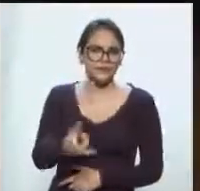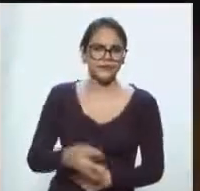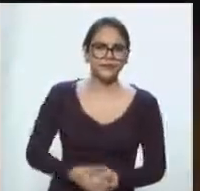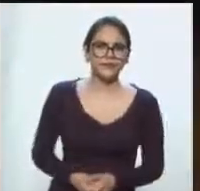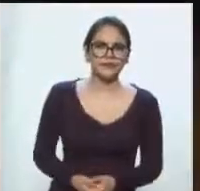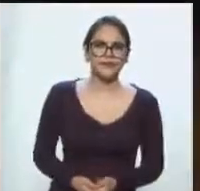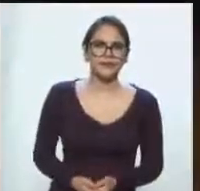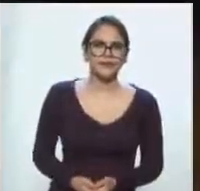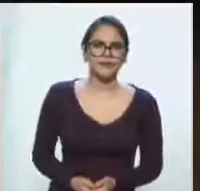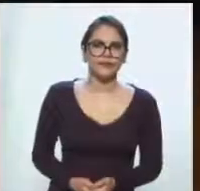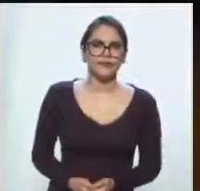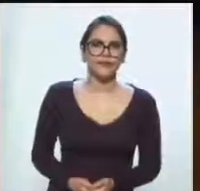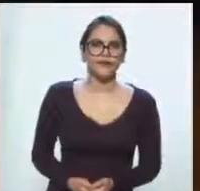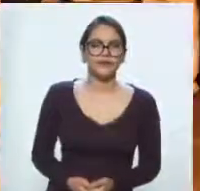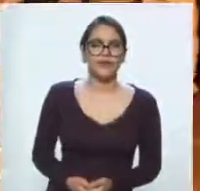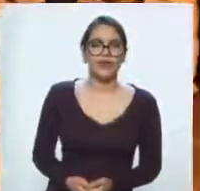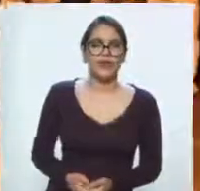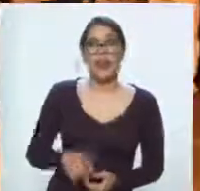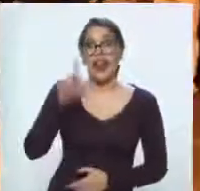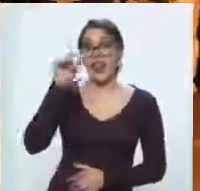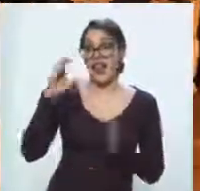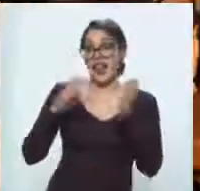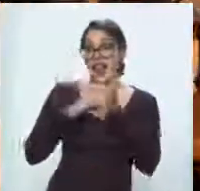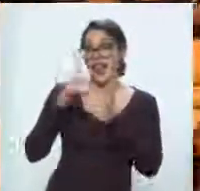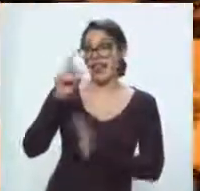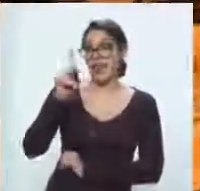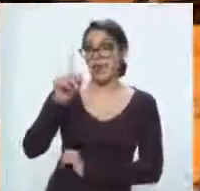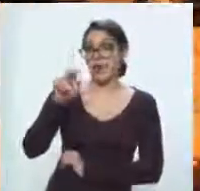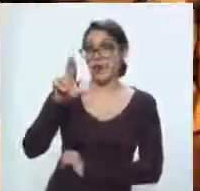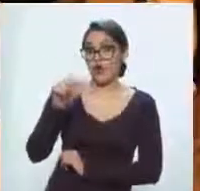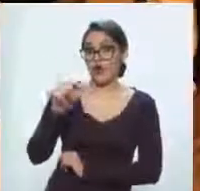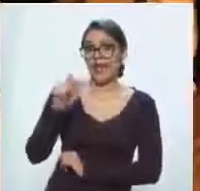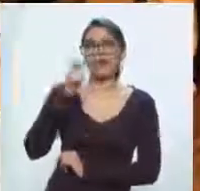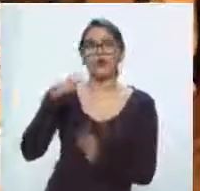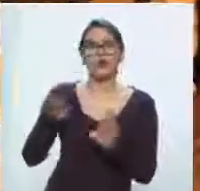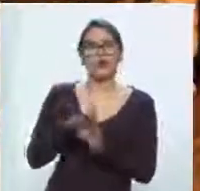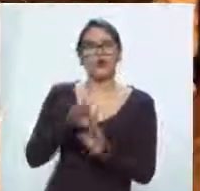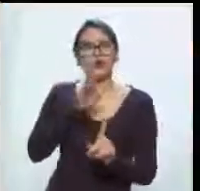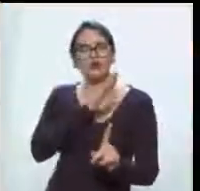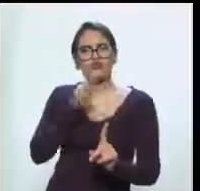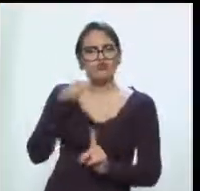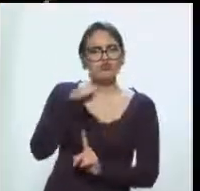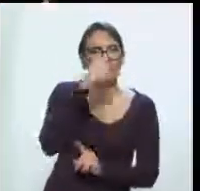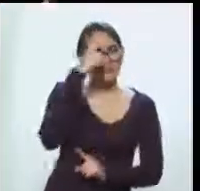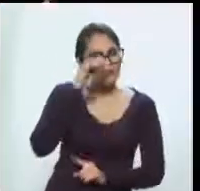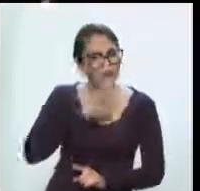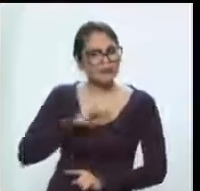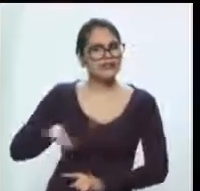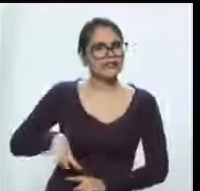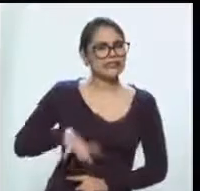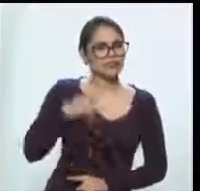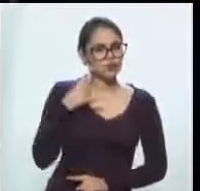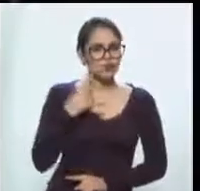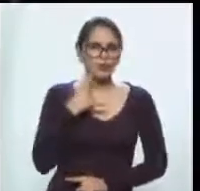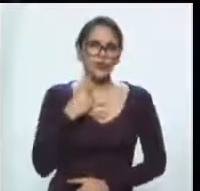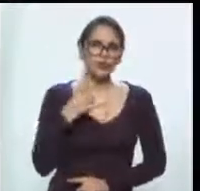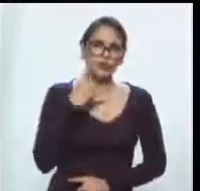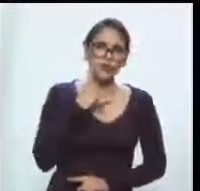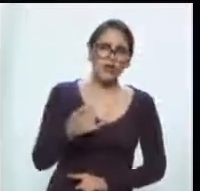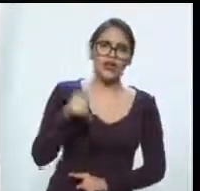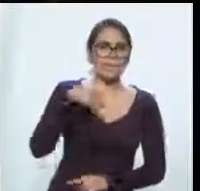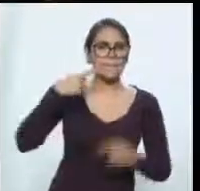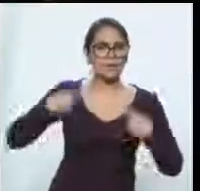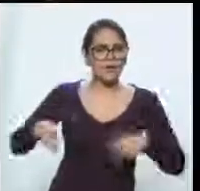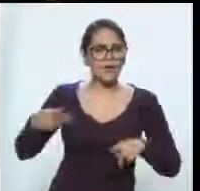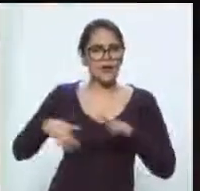La Caja de Pandora, la ruta de la sobrevivencia. Por esas fechas viajan los jornaleros migrantes a los